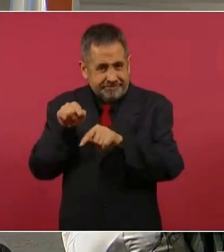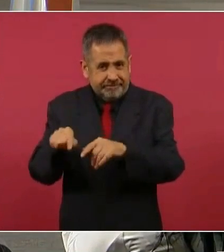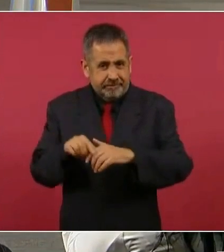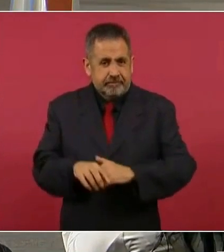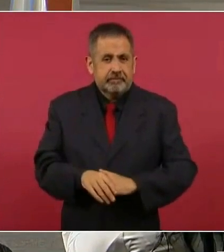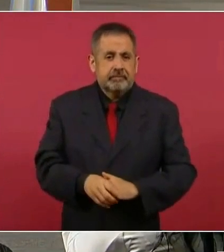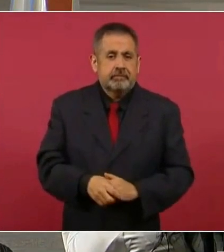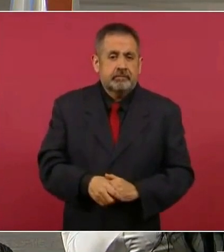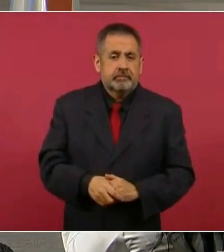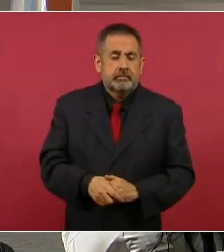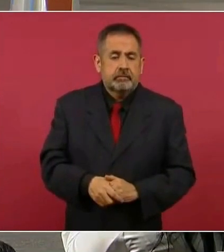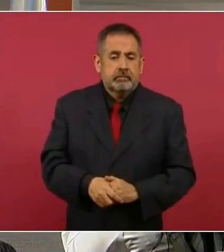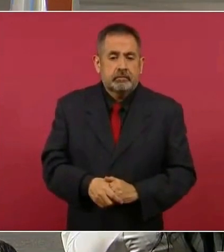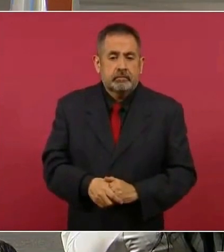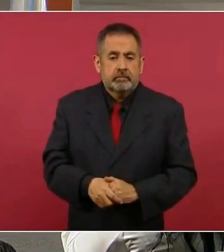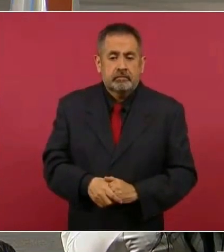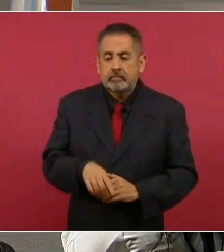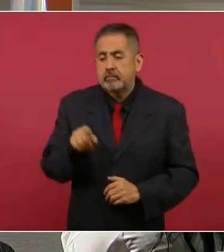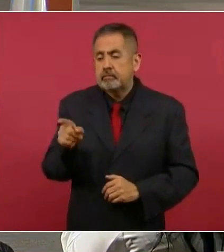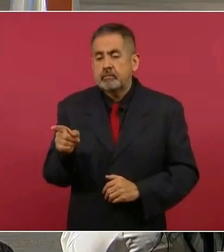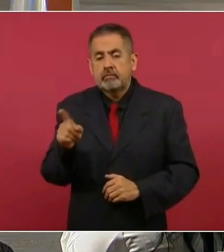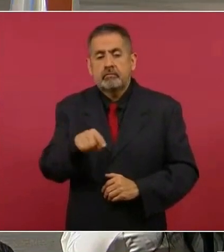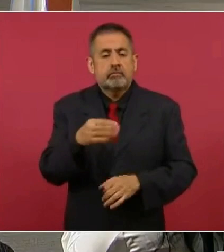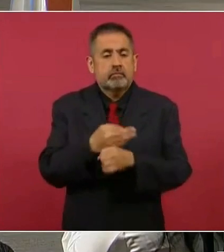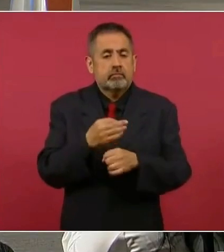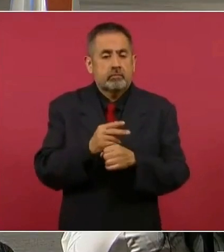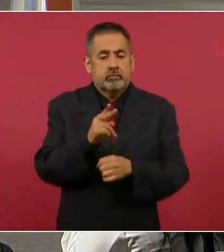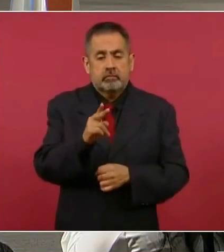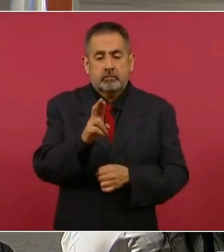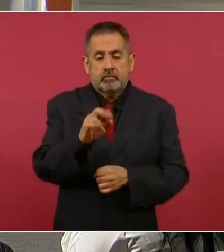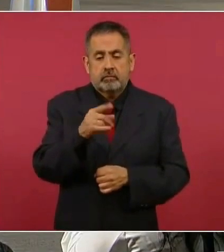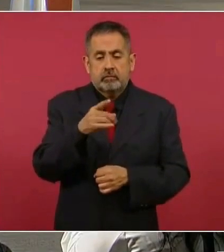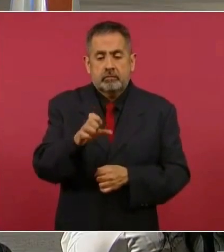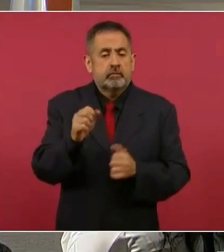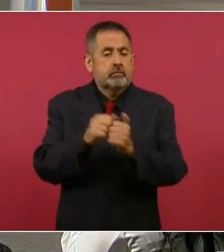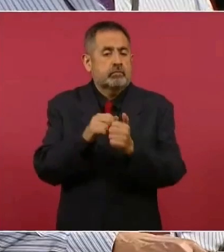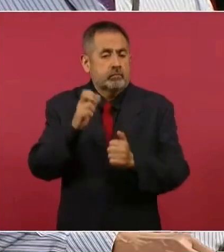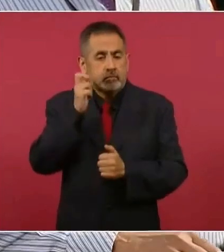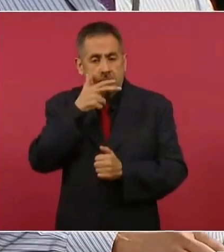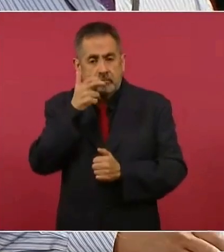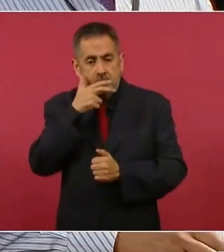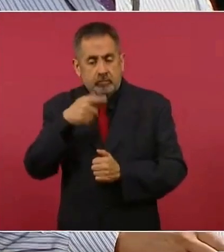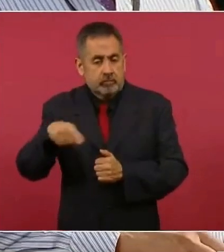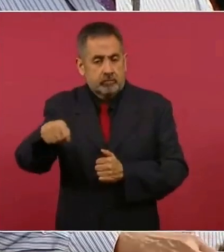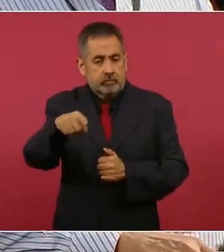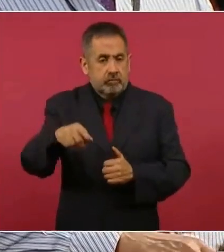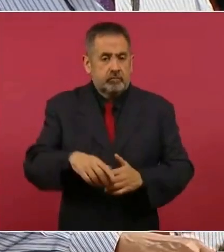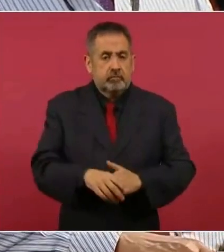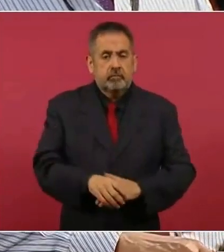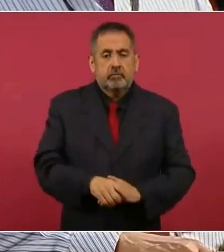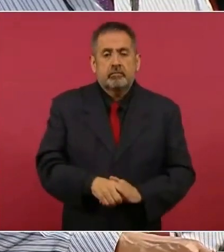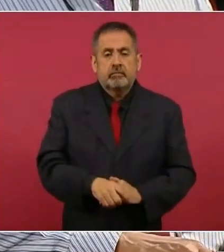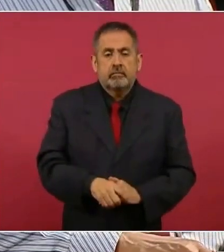En este nada más. El que comunica a Urique con Chihuahua. Sí.